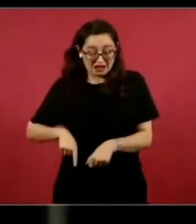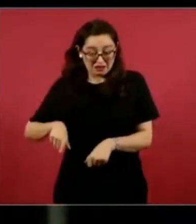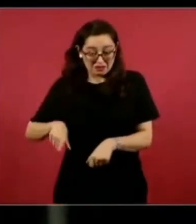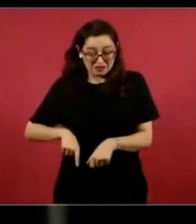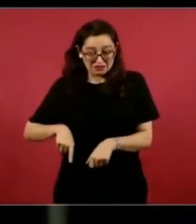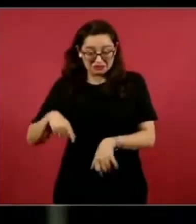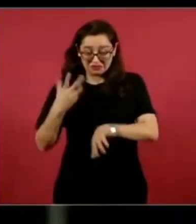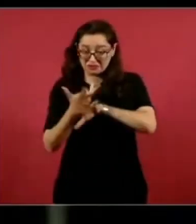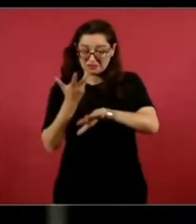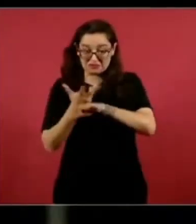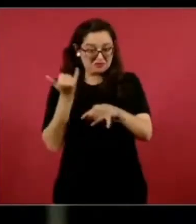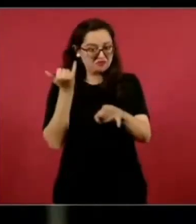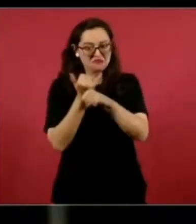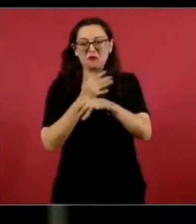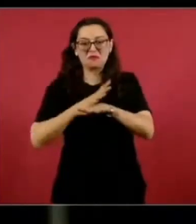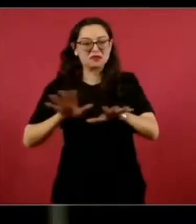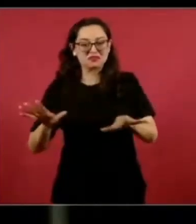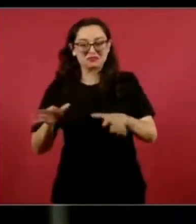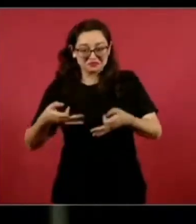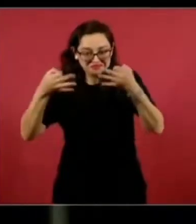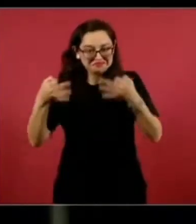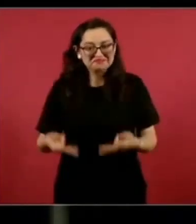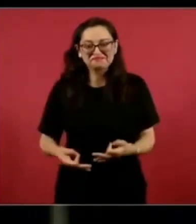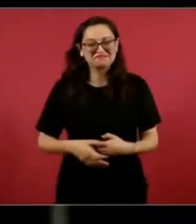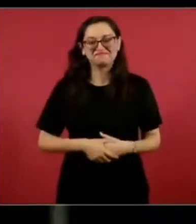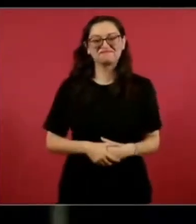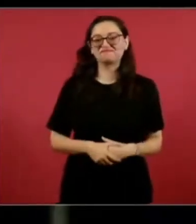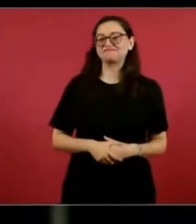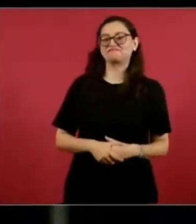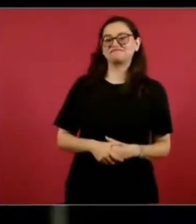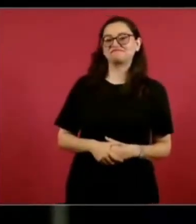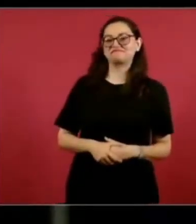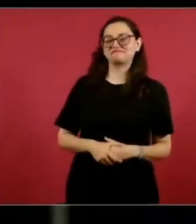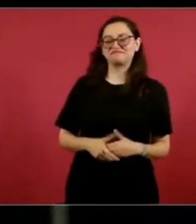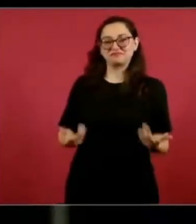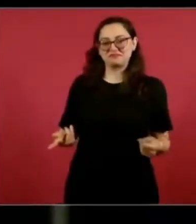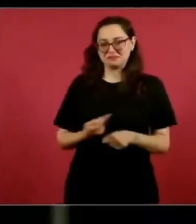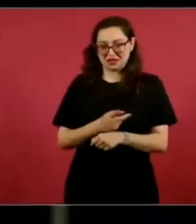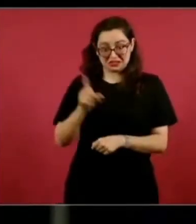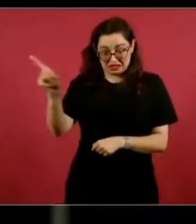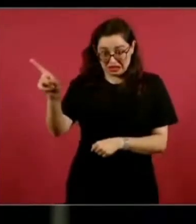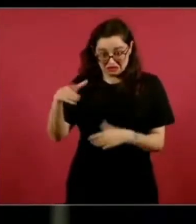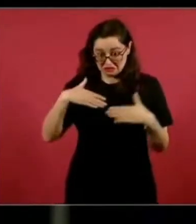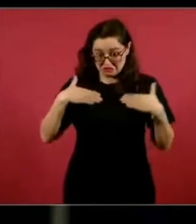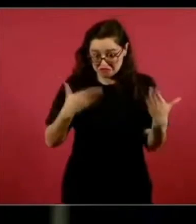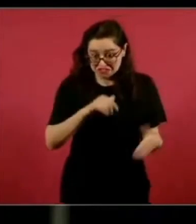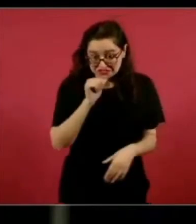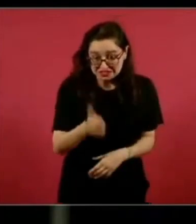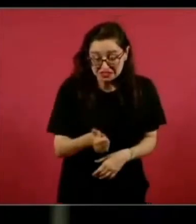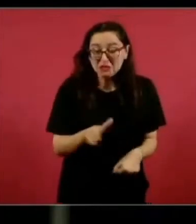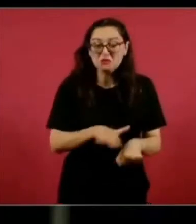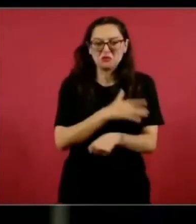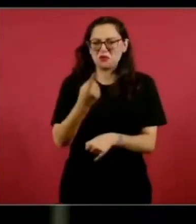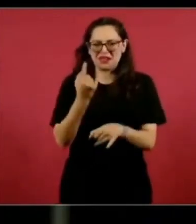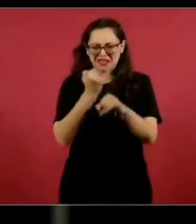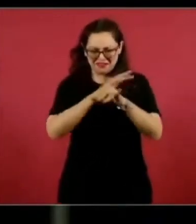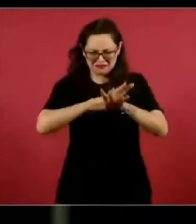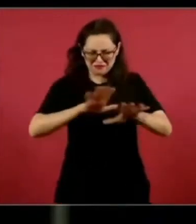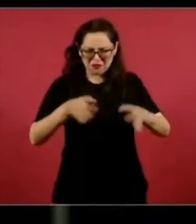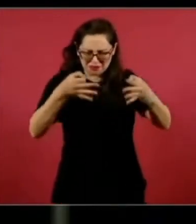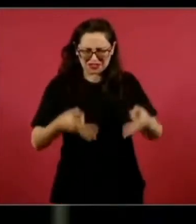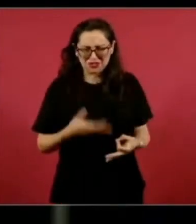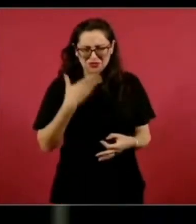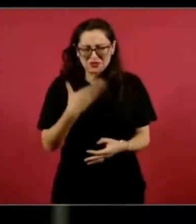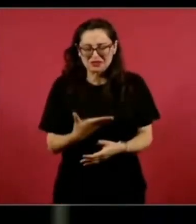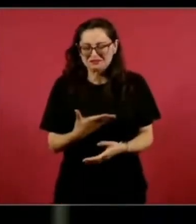dando otra información, porque evidentemente no estarían confiando en las autoridades mexicanas ante esta detención tan